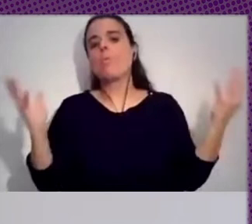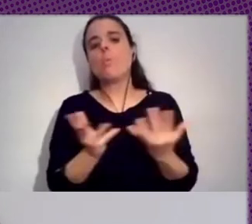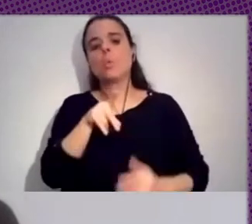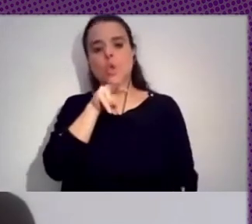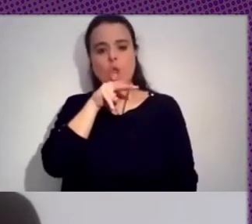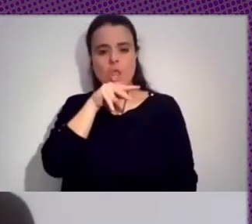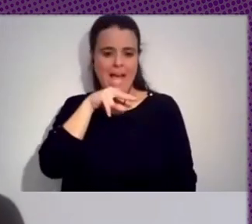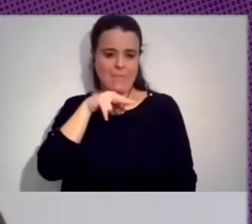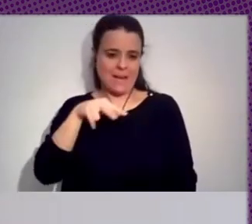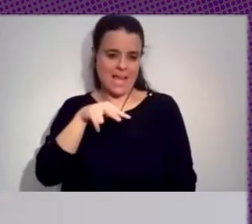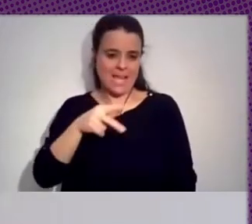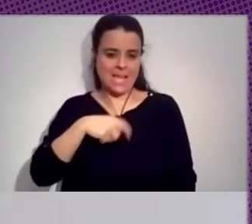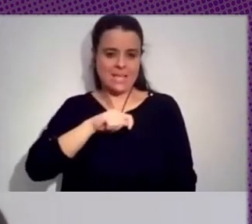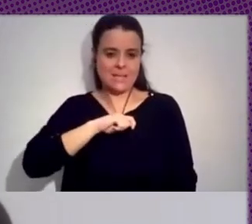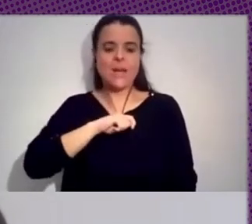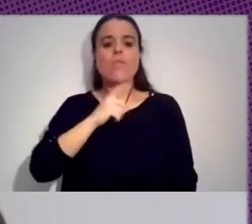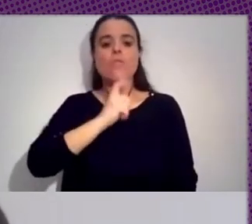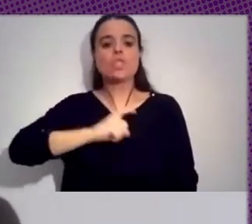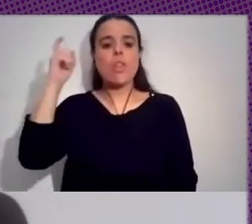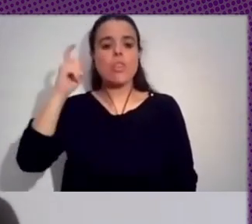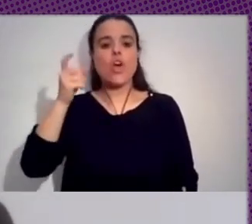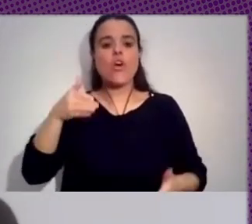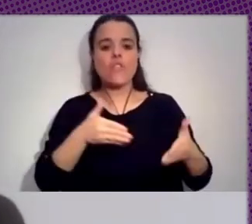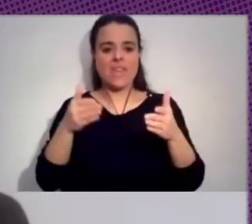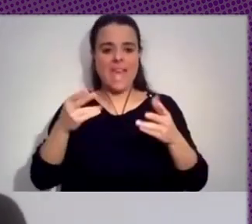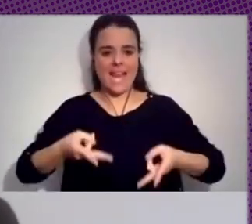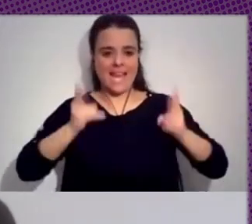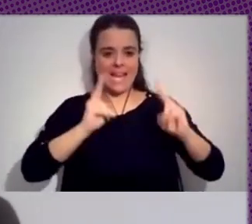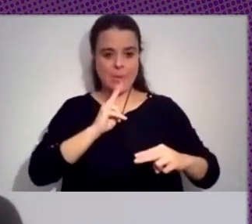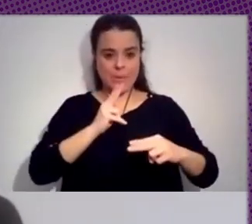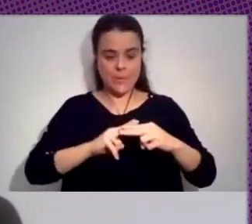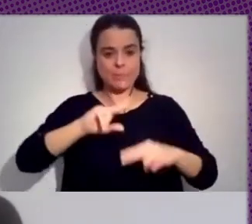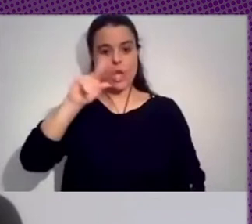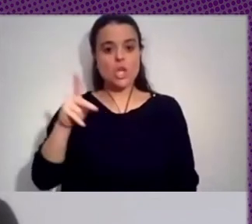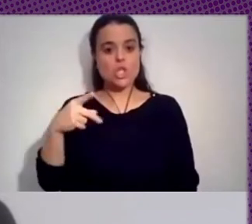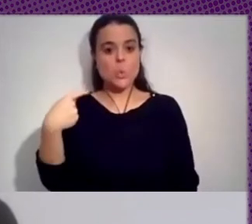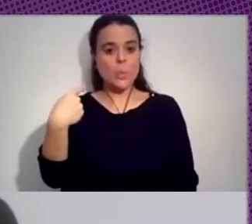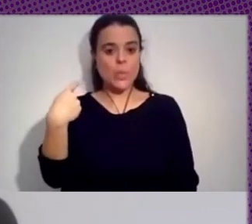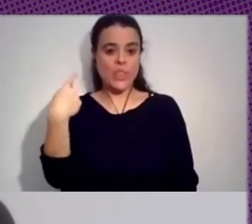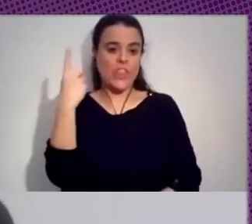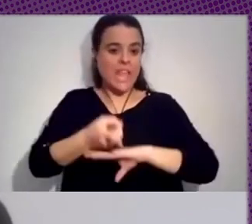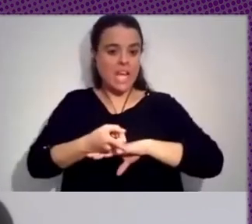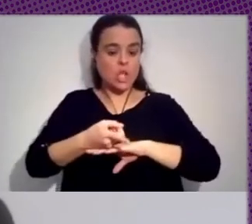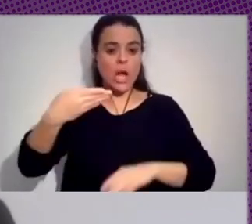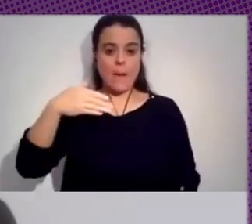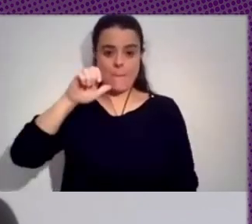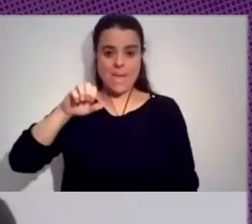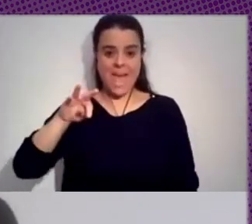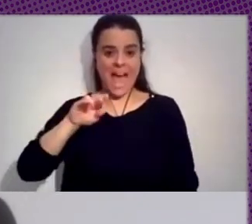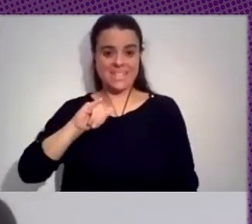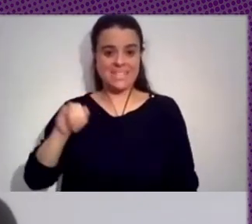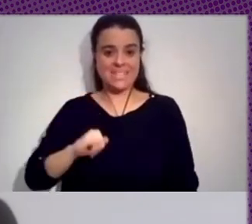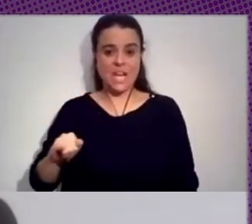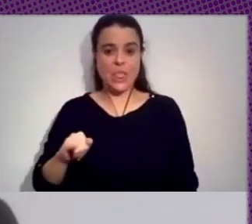Hablamos de la Fundación Vía Libre y, bueno, una de sus directoras Beatriz Pusaniche, que, bueno, ella se considera en su